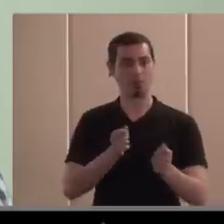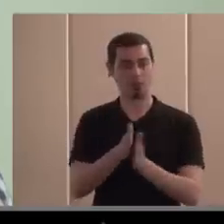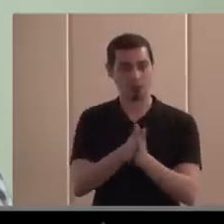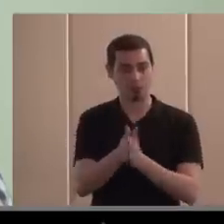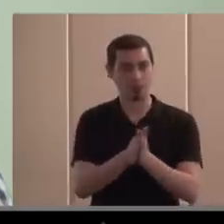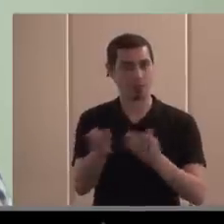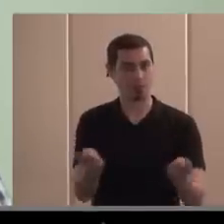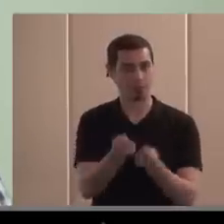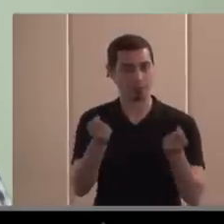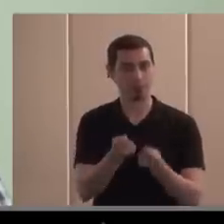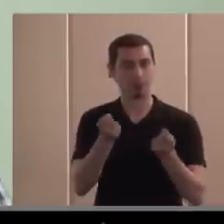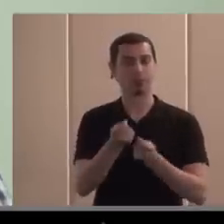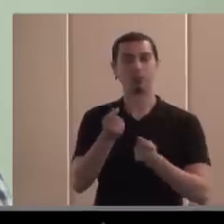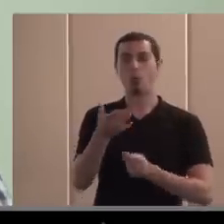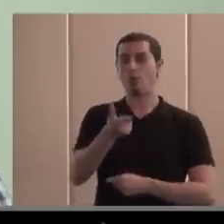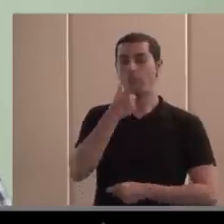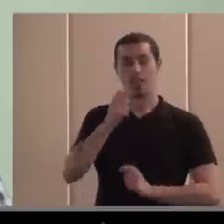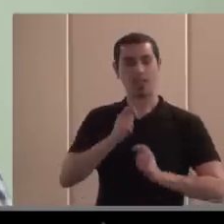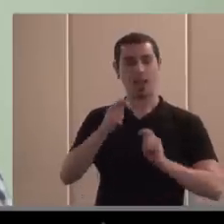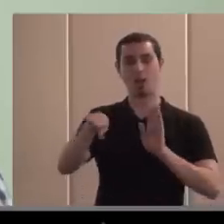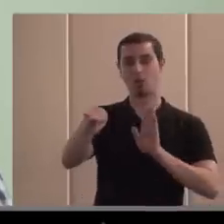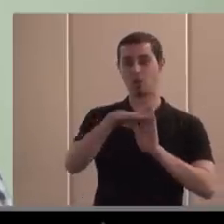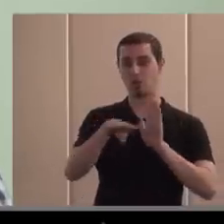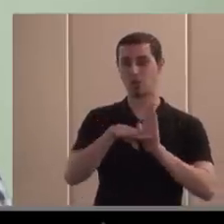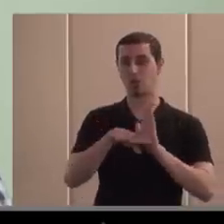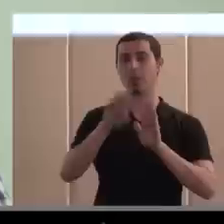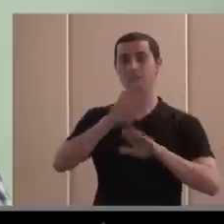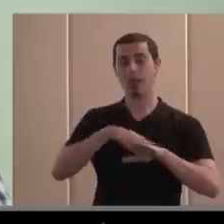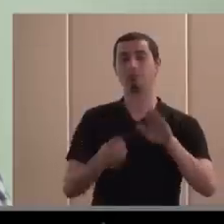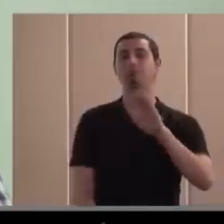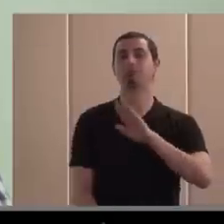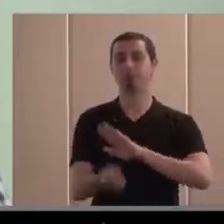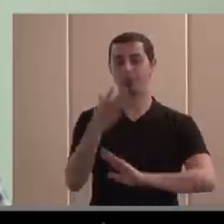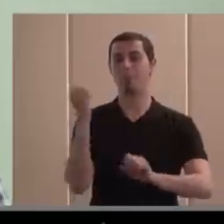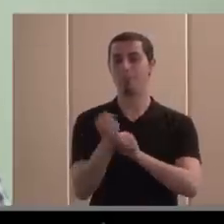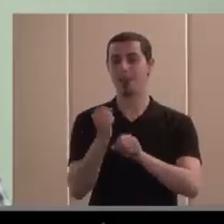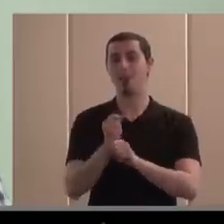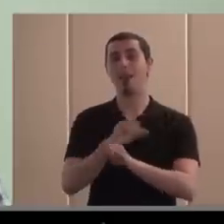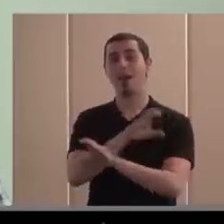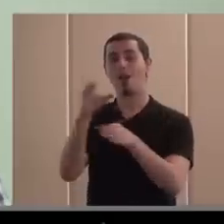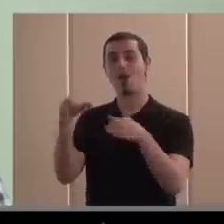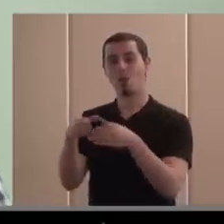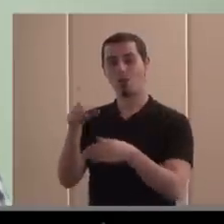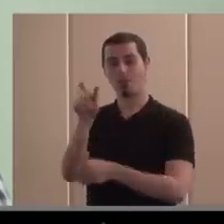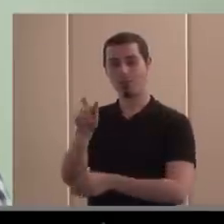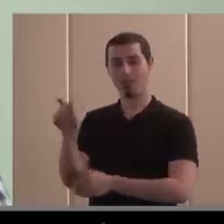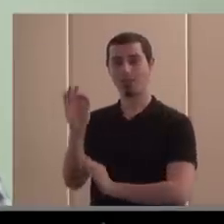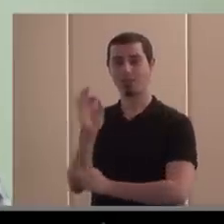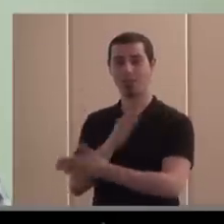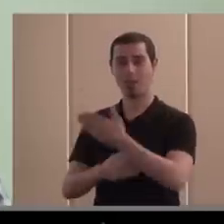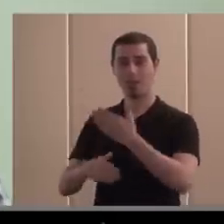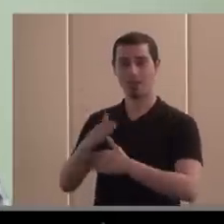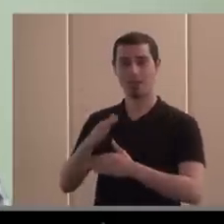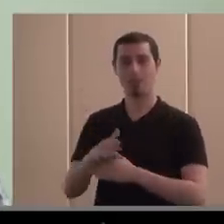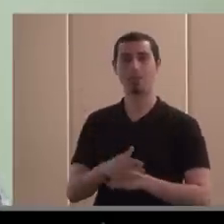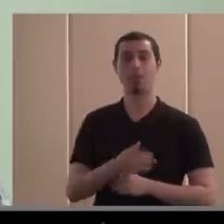o a generar condiciones que terminen creando empleo para personas con discapacidad, que quien crea el